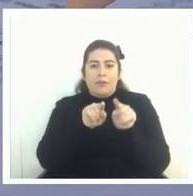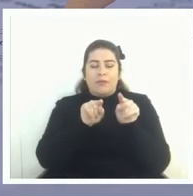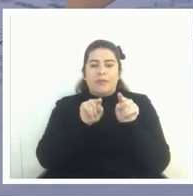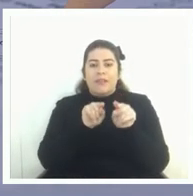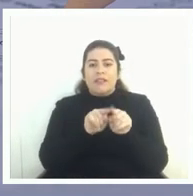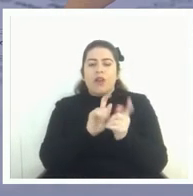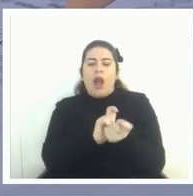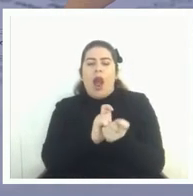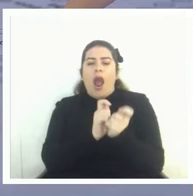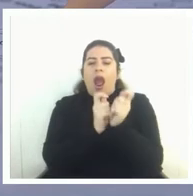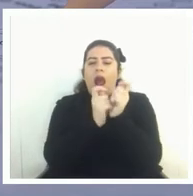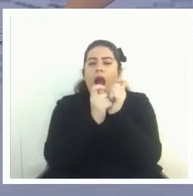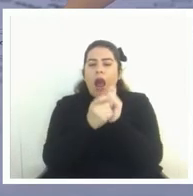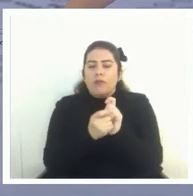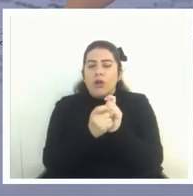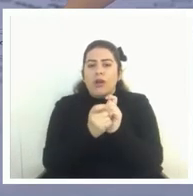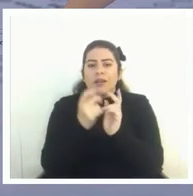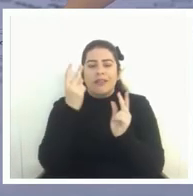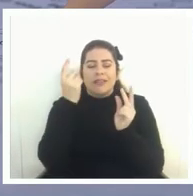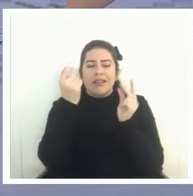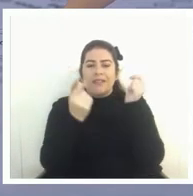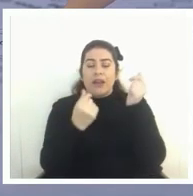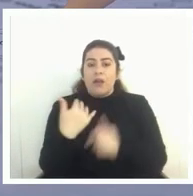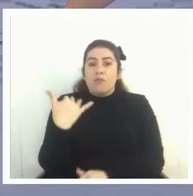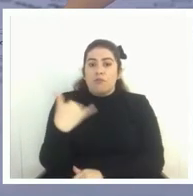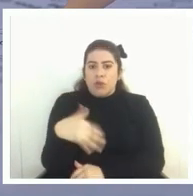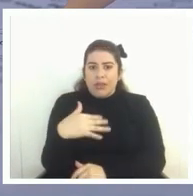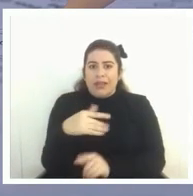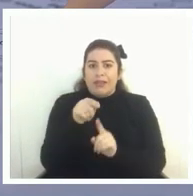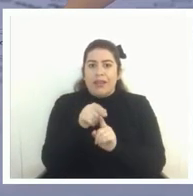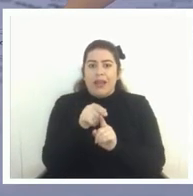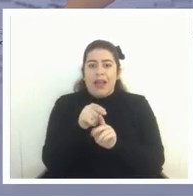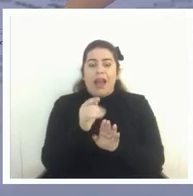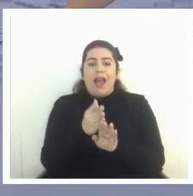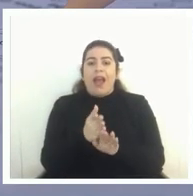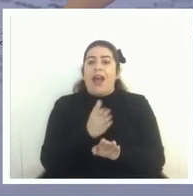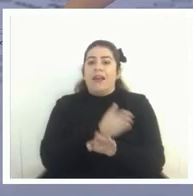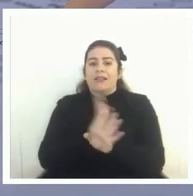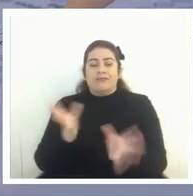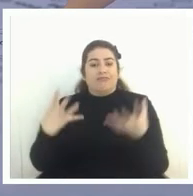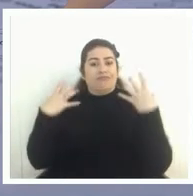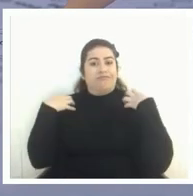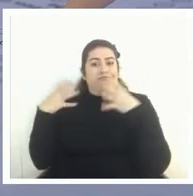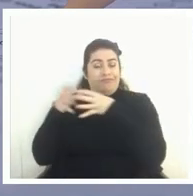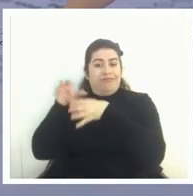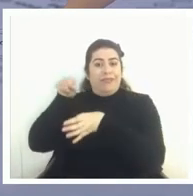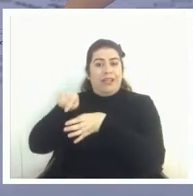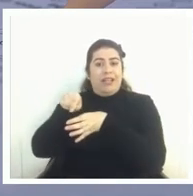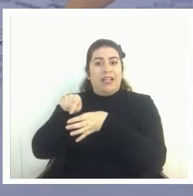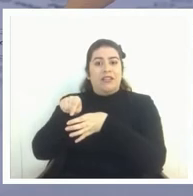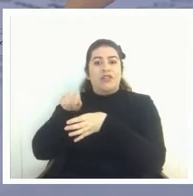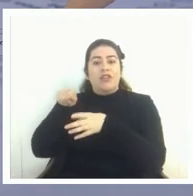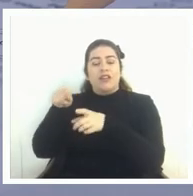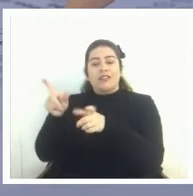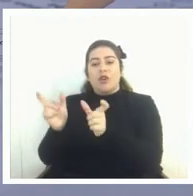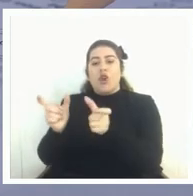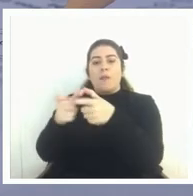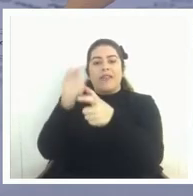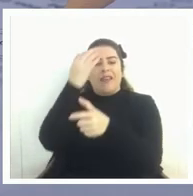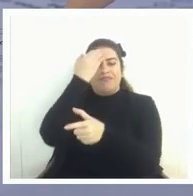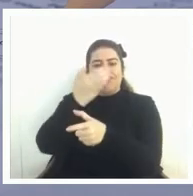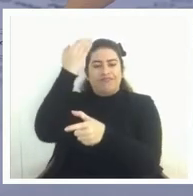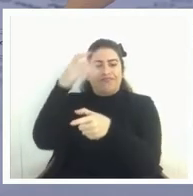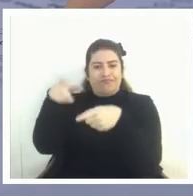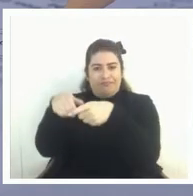una iniciativa muy importante en la anterior gobernanza que creó un comité de expertas que realmente